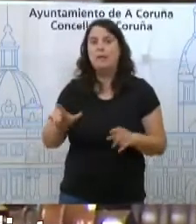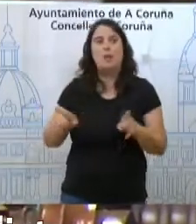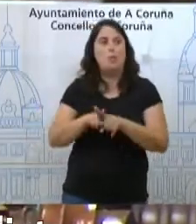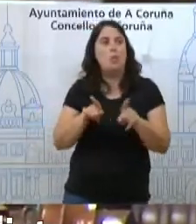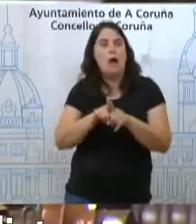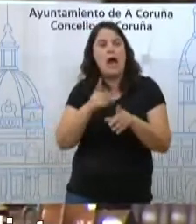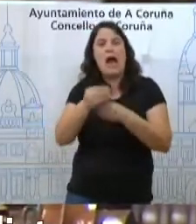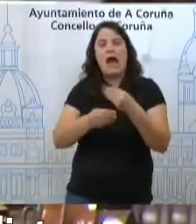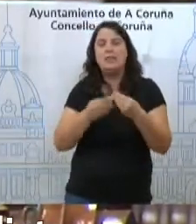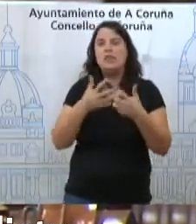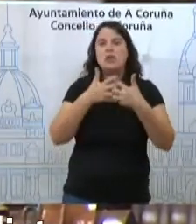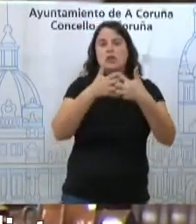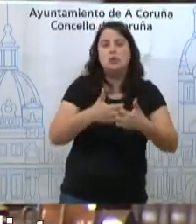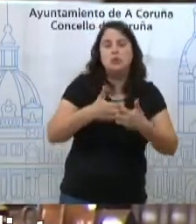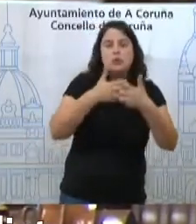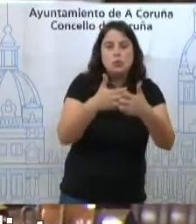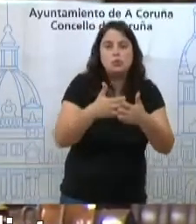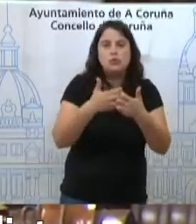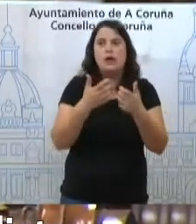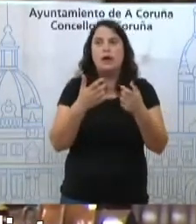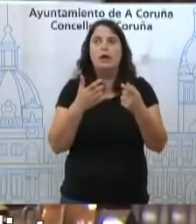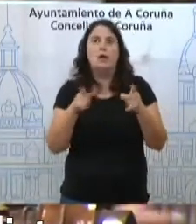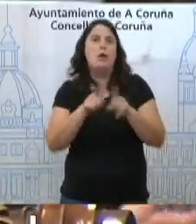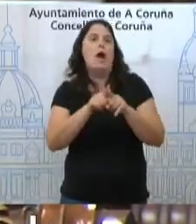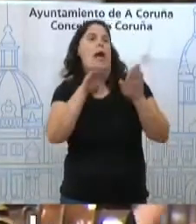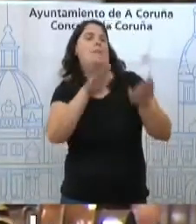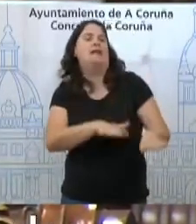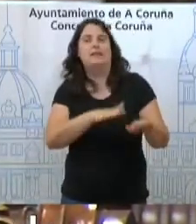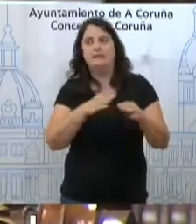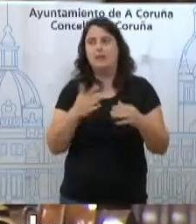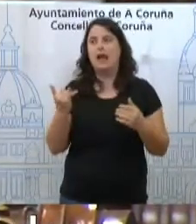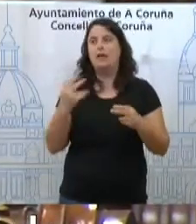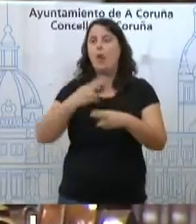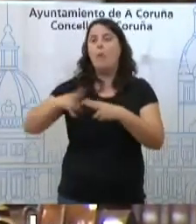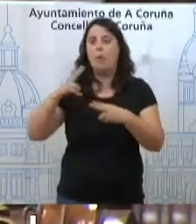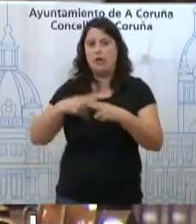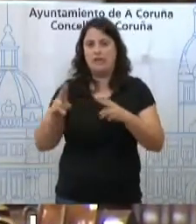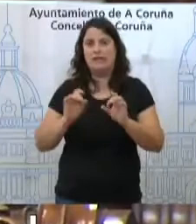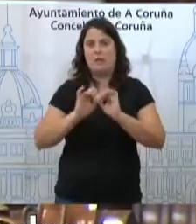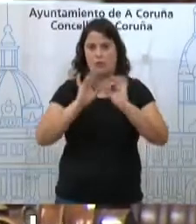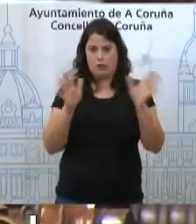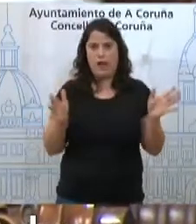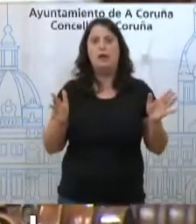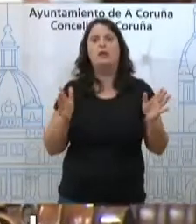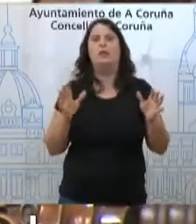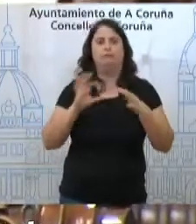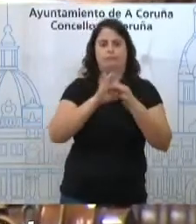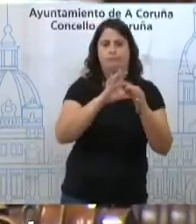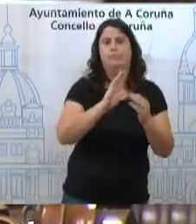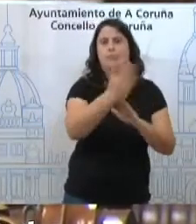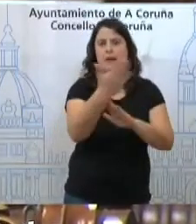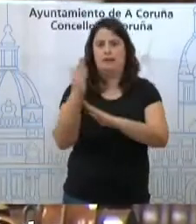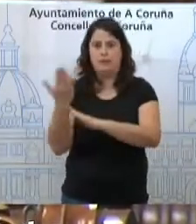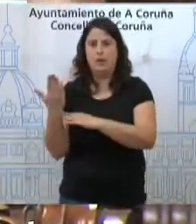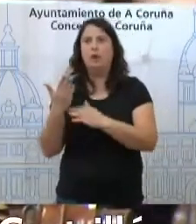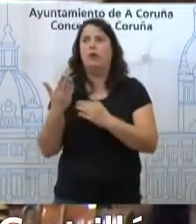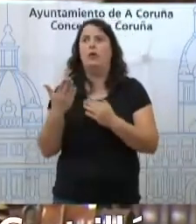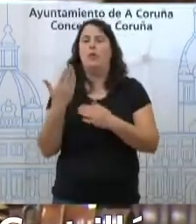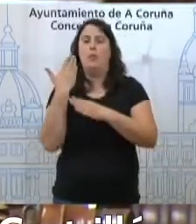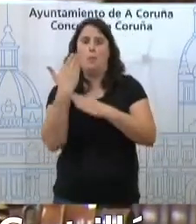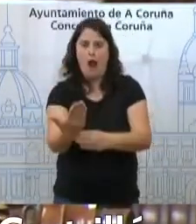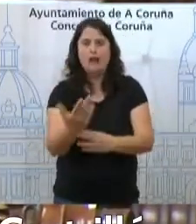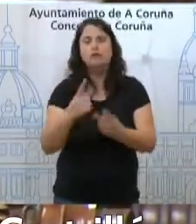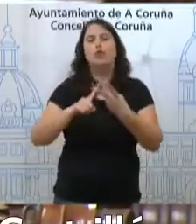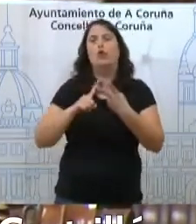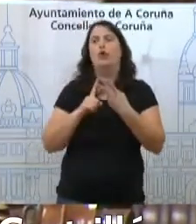loita pouco máis ou menos que partidista. Aquí política efectivamente ten moitísimo que ver coas demandas que se están elevando sobre o Porto,